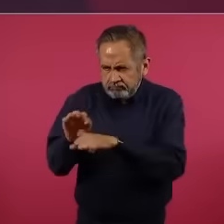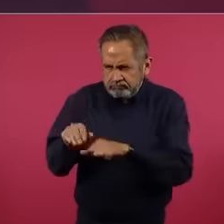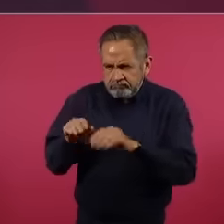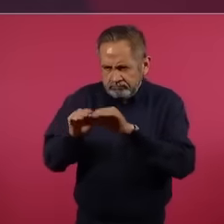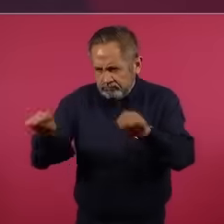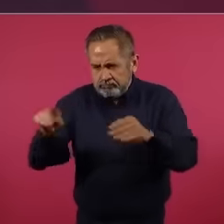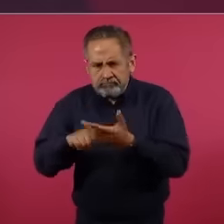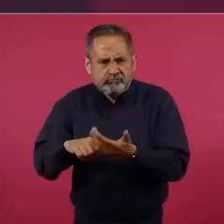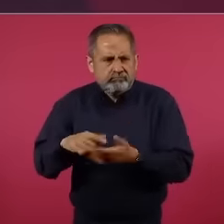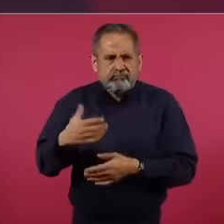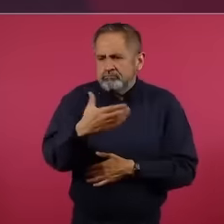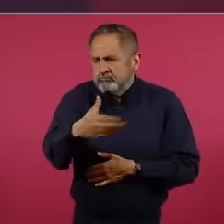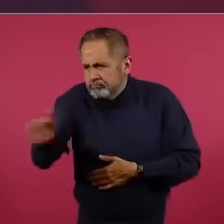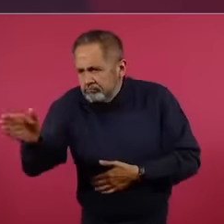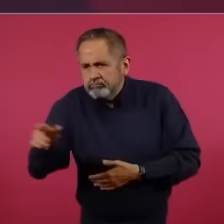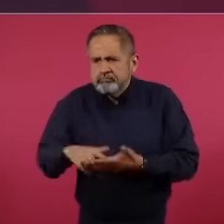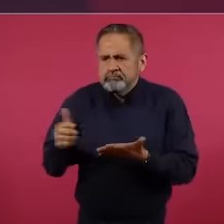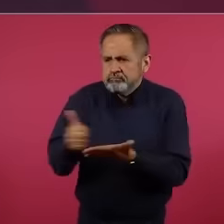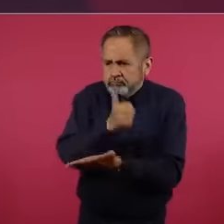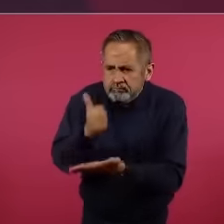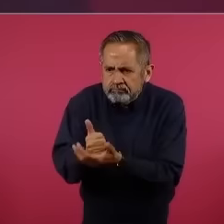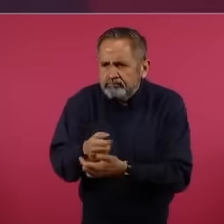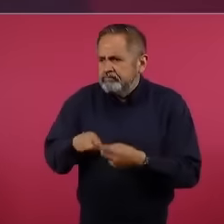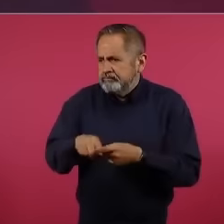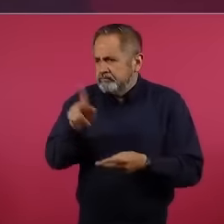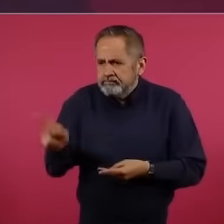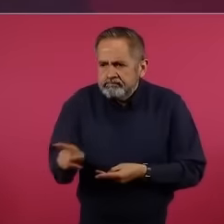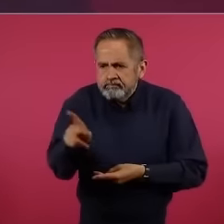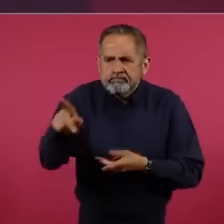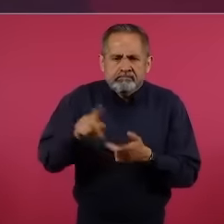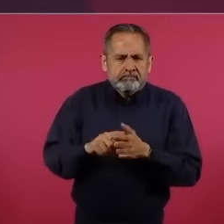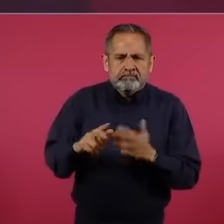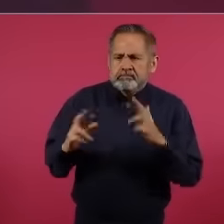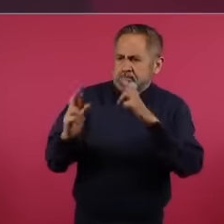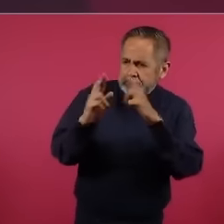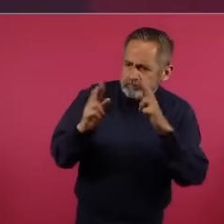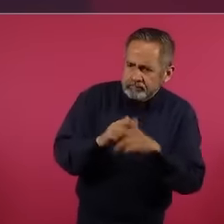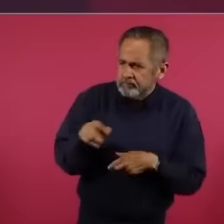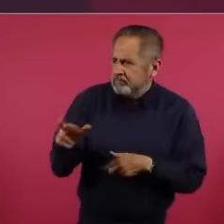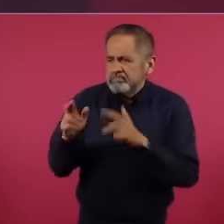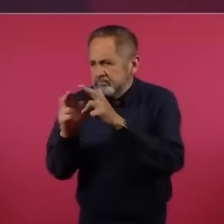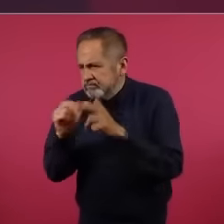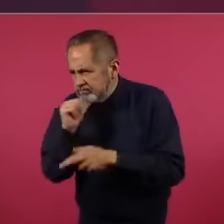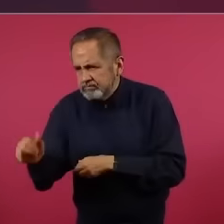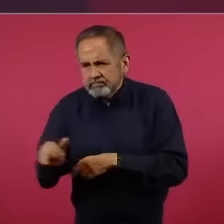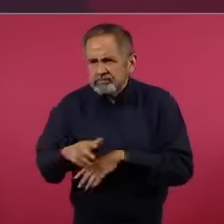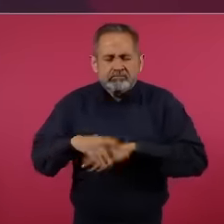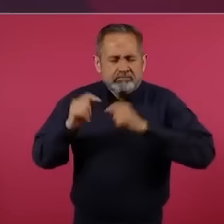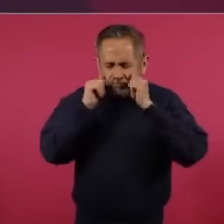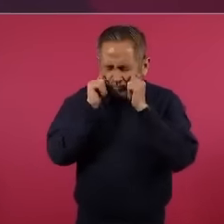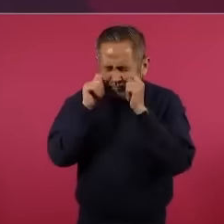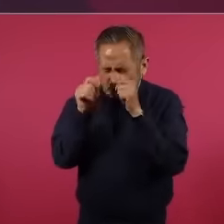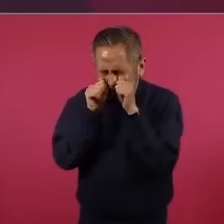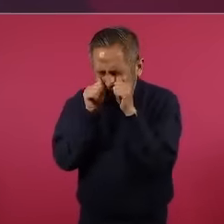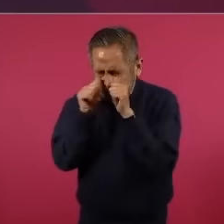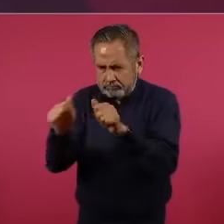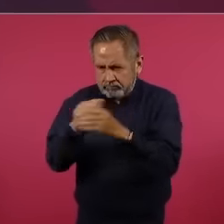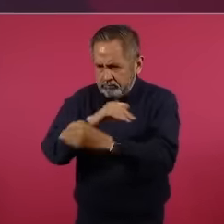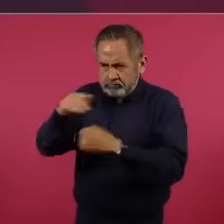la ciudad, a creyentes y a no creyentes, a todos.